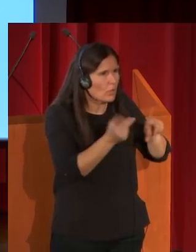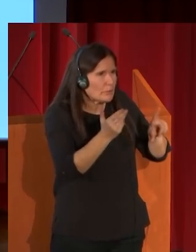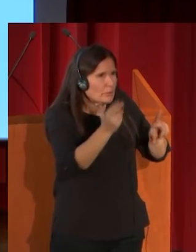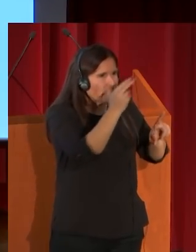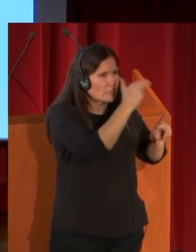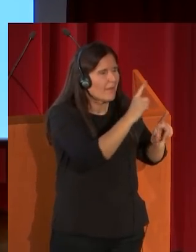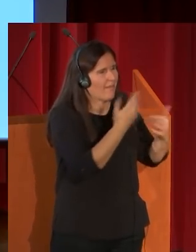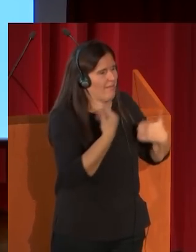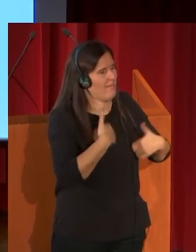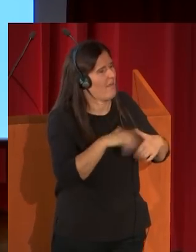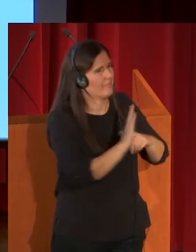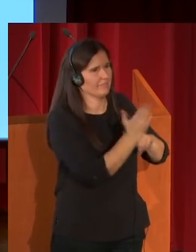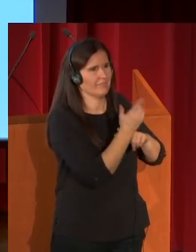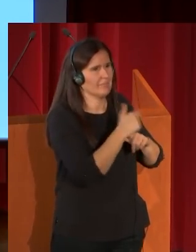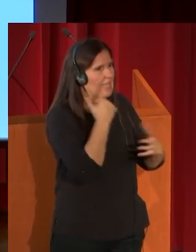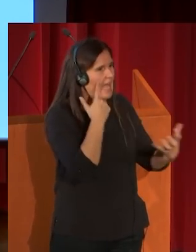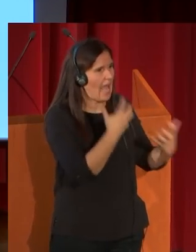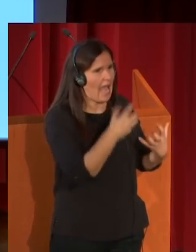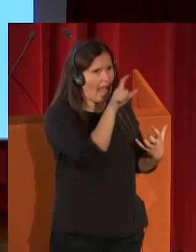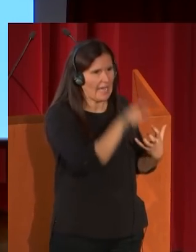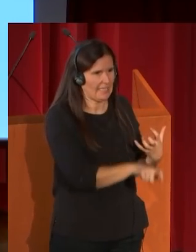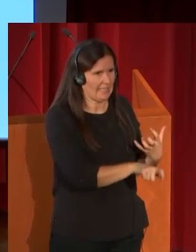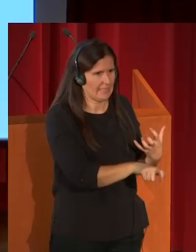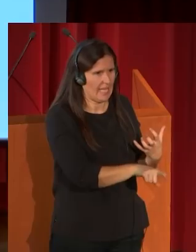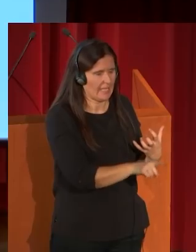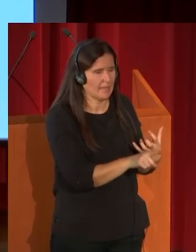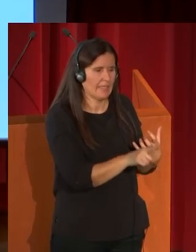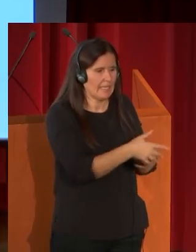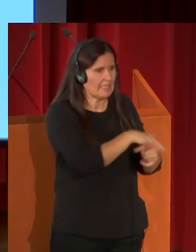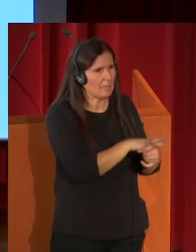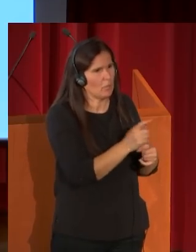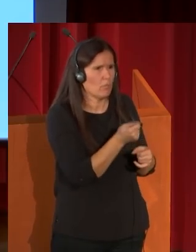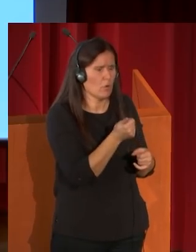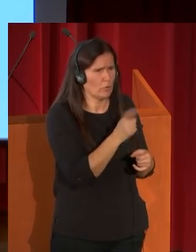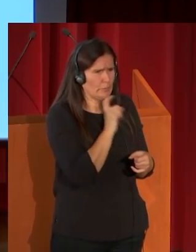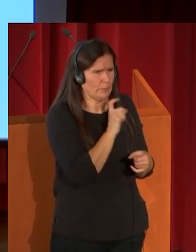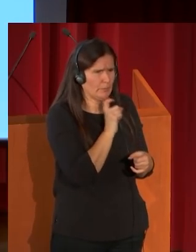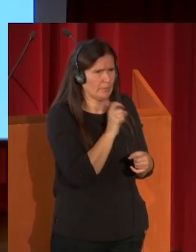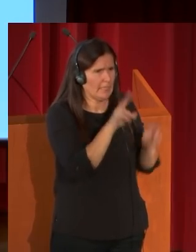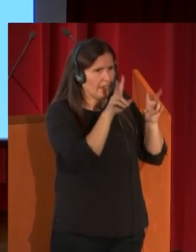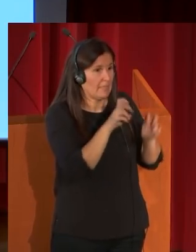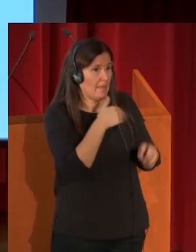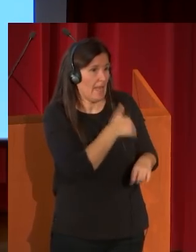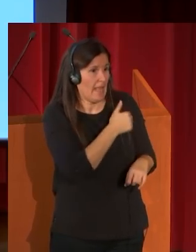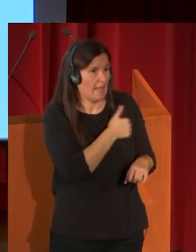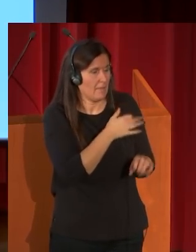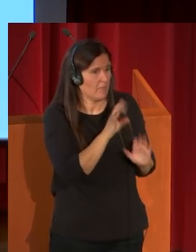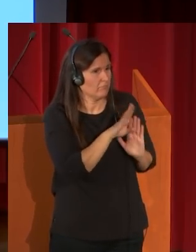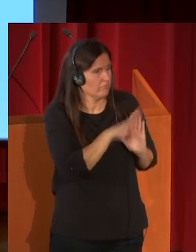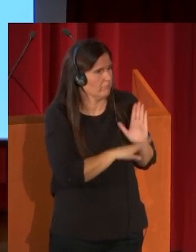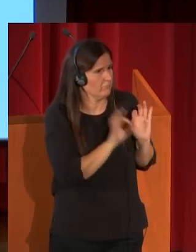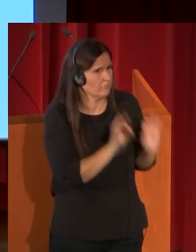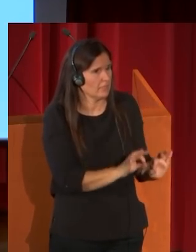presentan ya a un artista que llega en este terreno un poco árido, el de la Academia, pero muy relevante